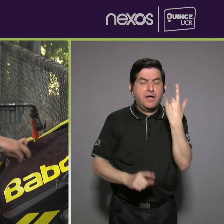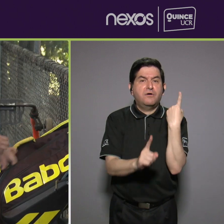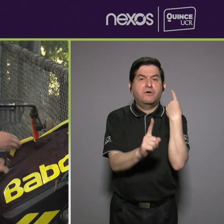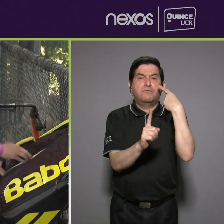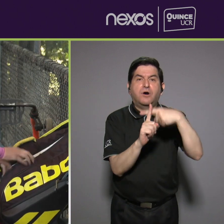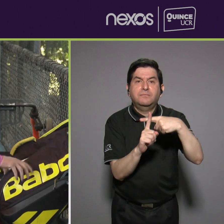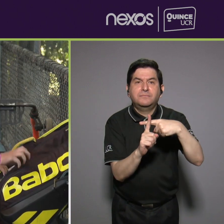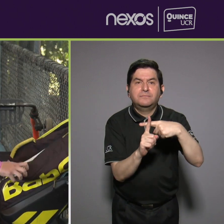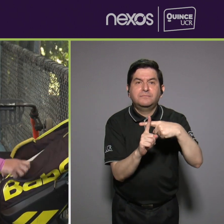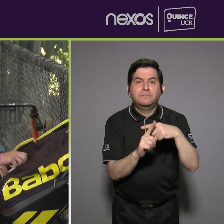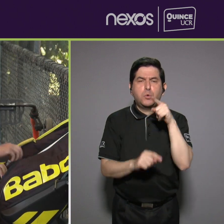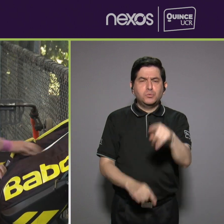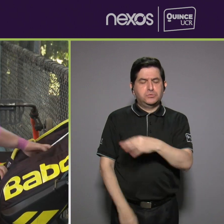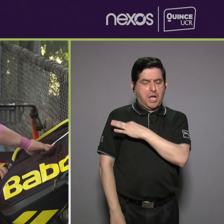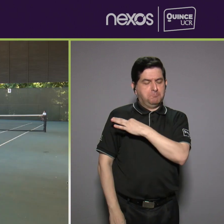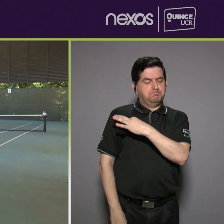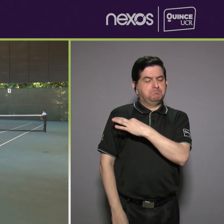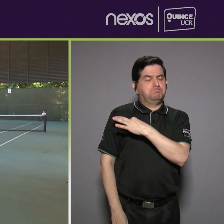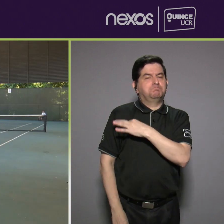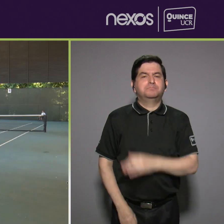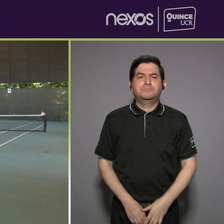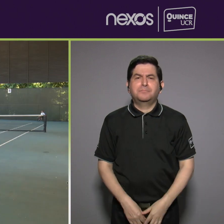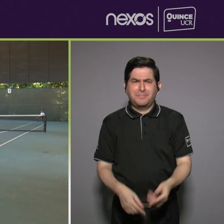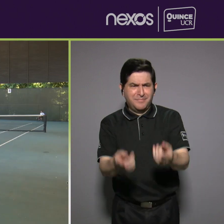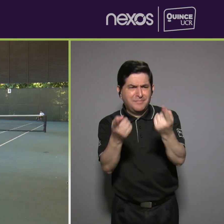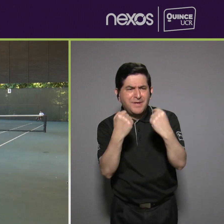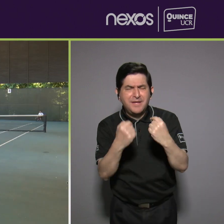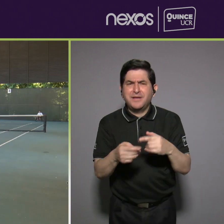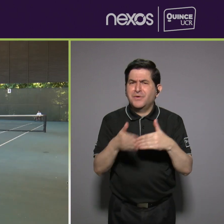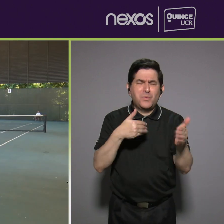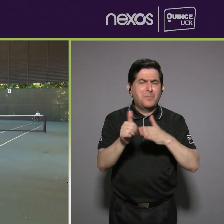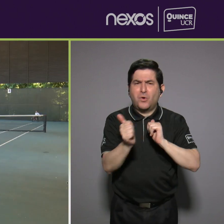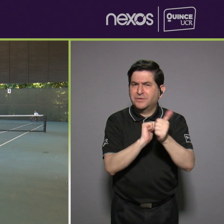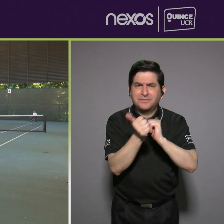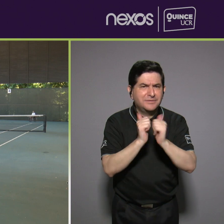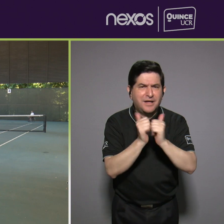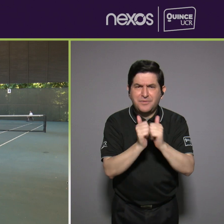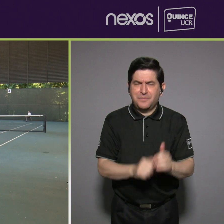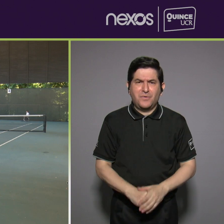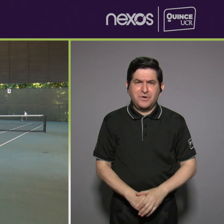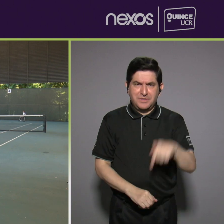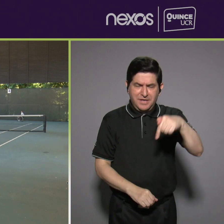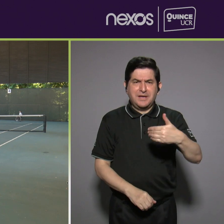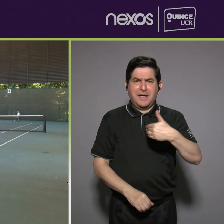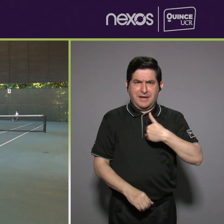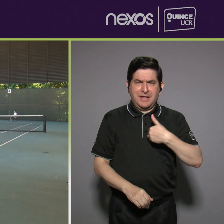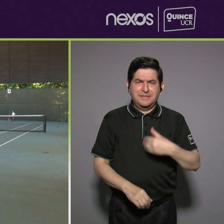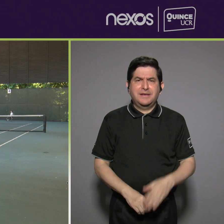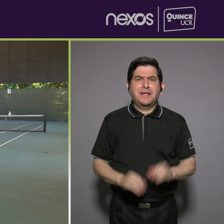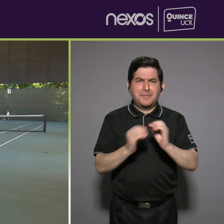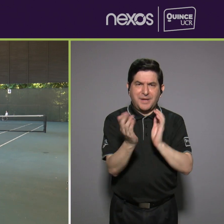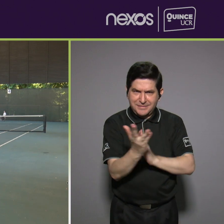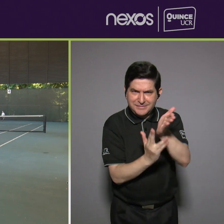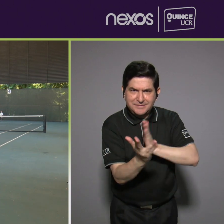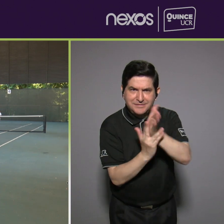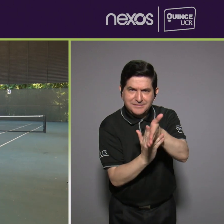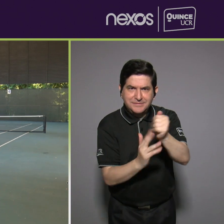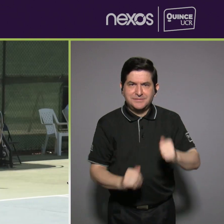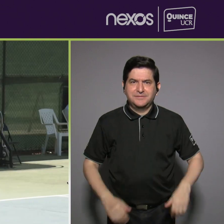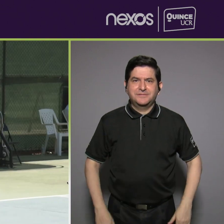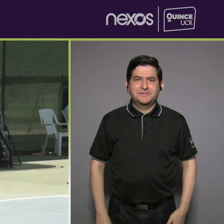positiva, están súper invitadas a llegarse a cualquiera de los deportes que ya vamos teniendo más acceso, ¿verdad?